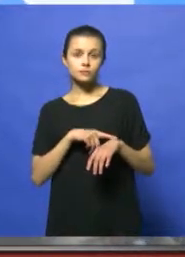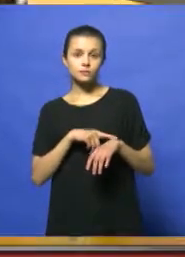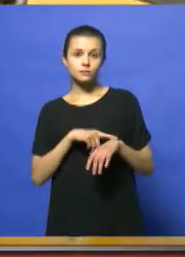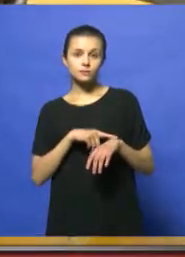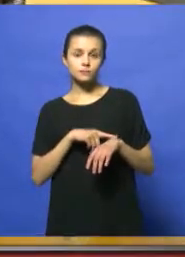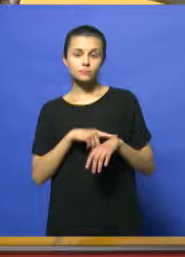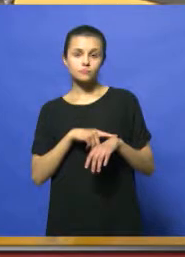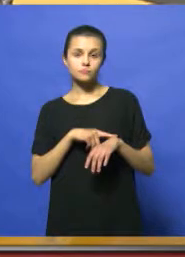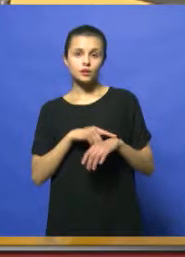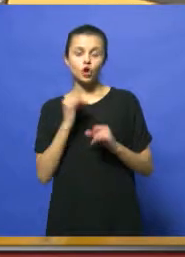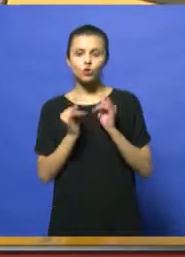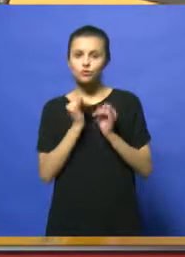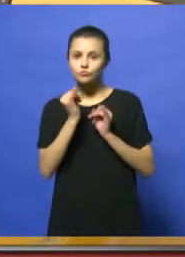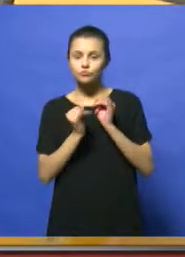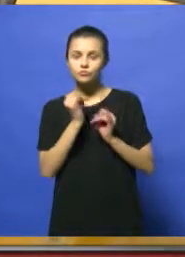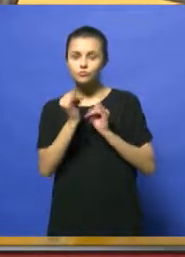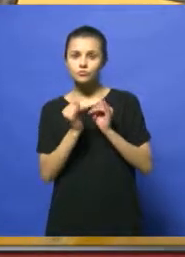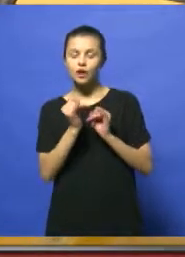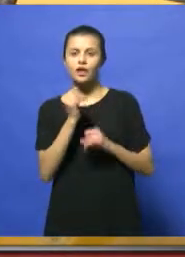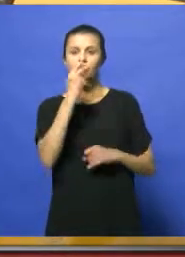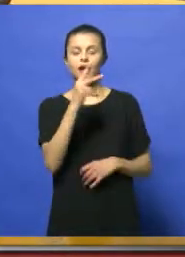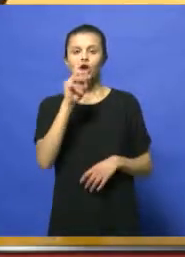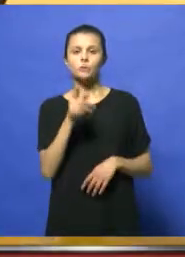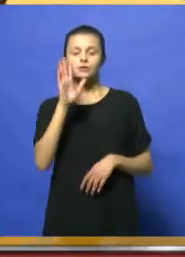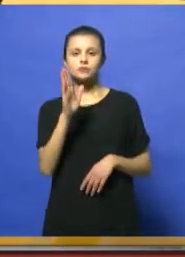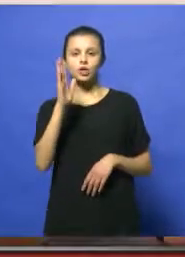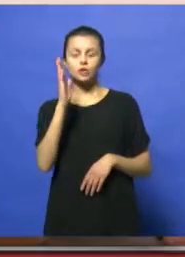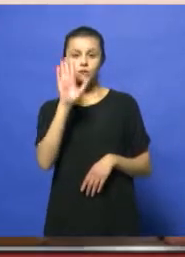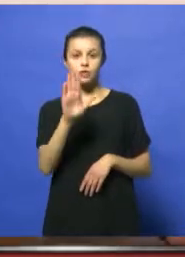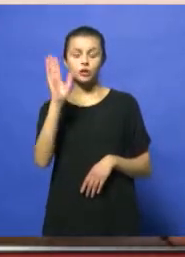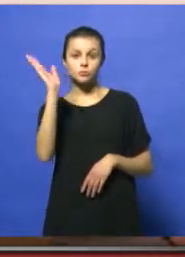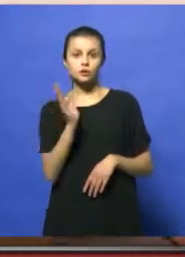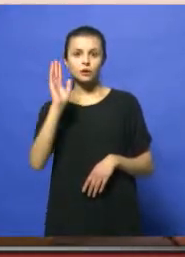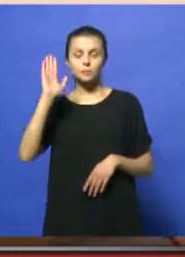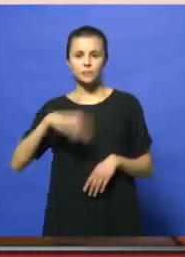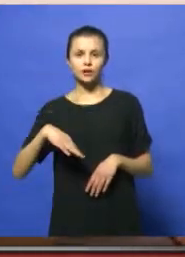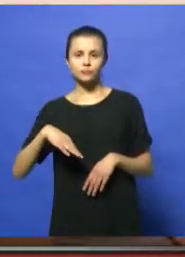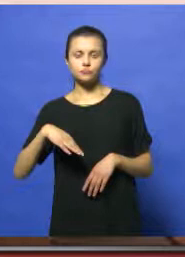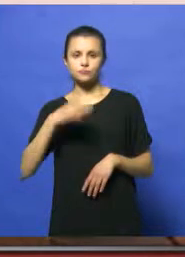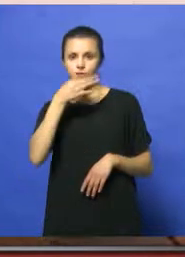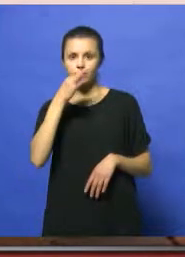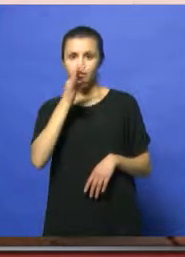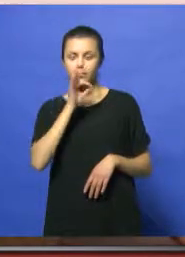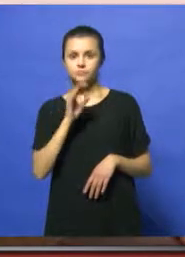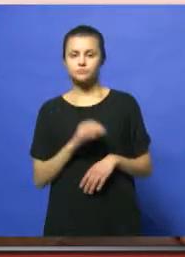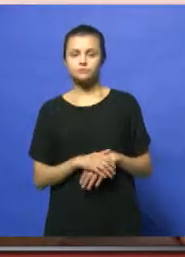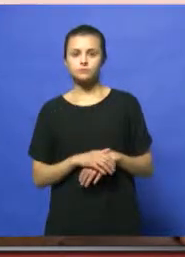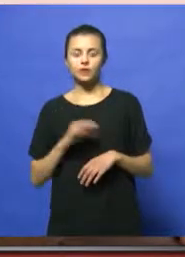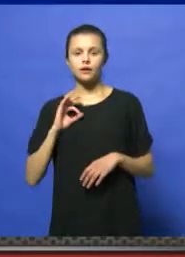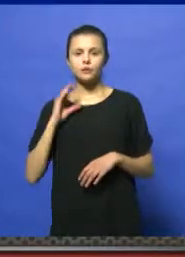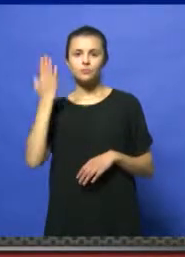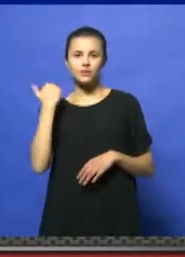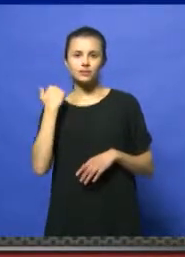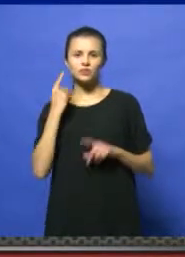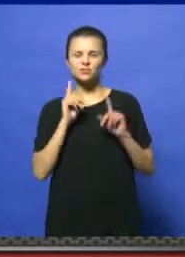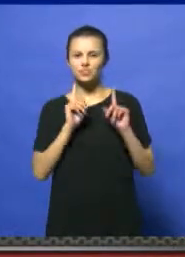últimos relegamientos, nos dio una caída del 3,5% en toda la provincia, caída que viene arrastrándose el año anterior